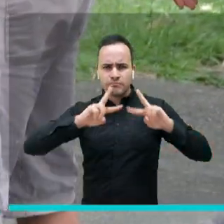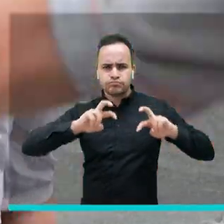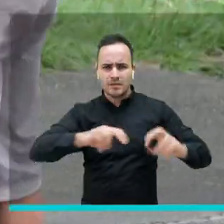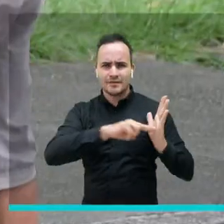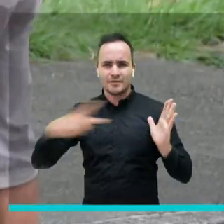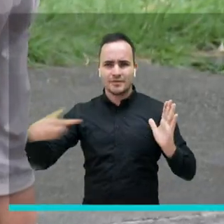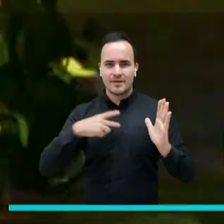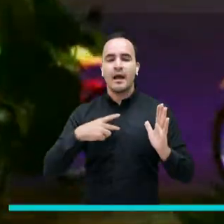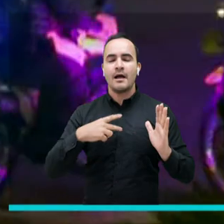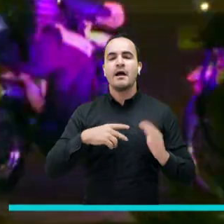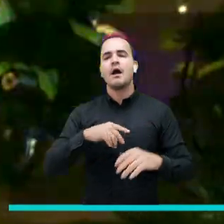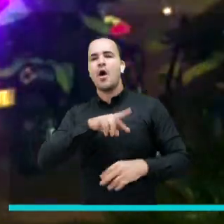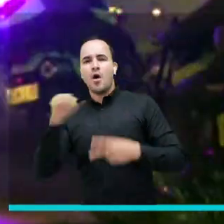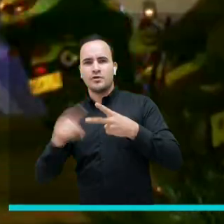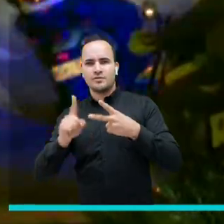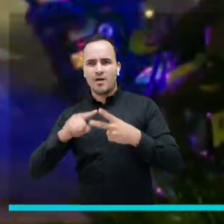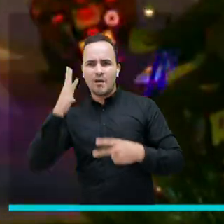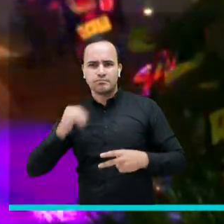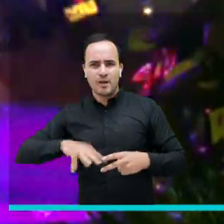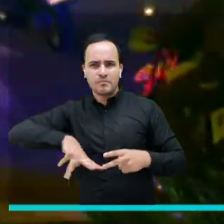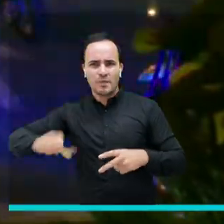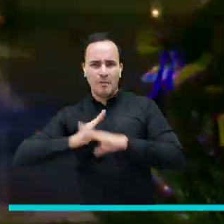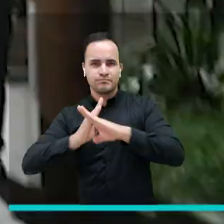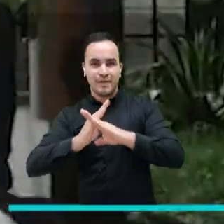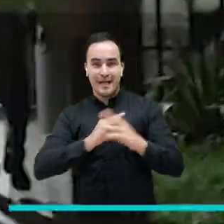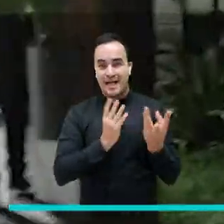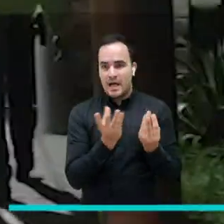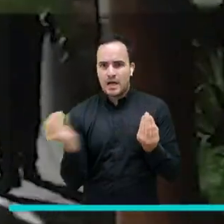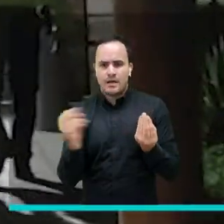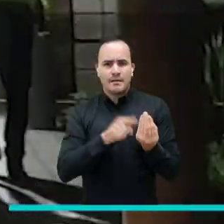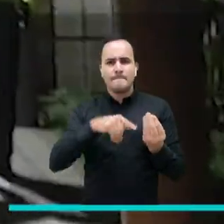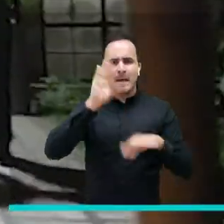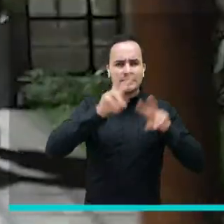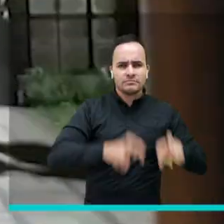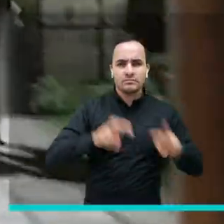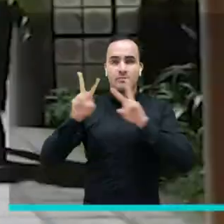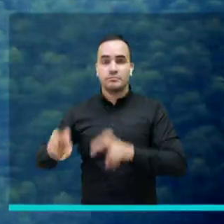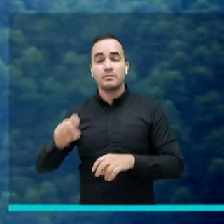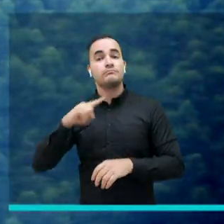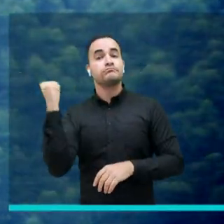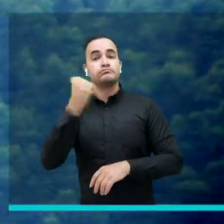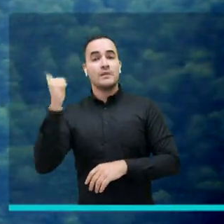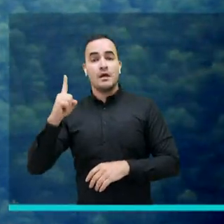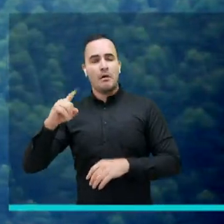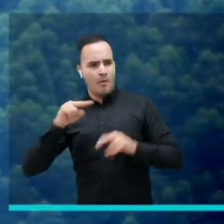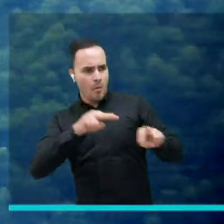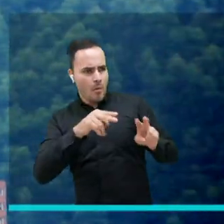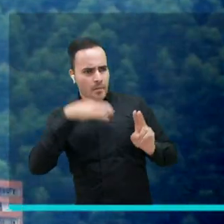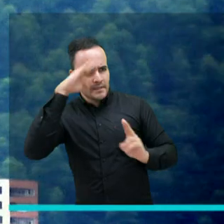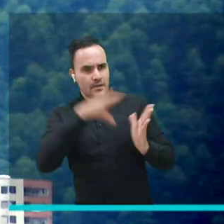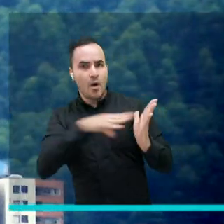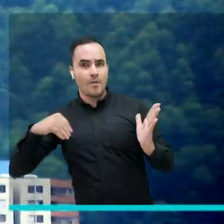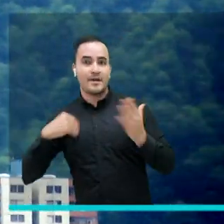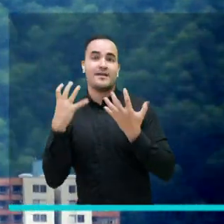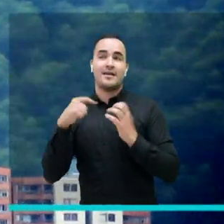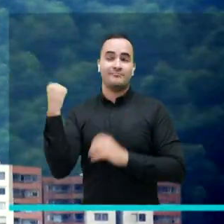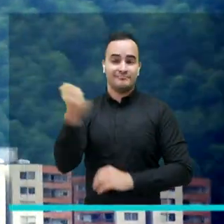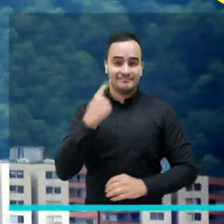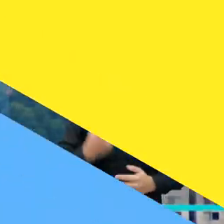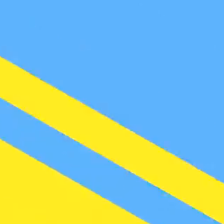Antiextorsión y del Escuadrón Antifleteo, cuyos resultados son materia de estudio y réplica en otras capitales del país.